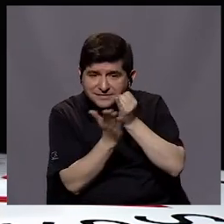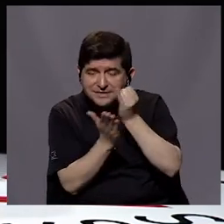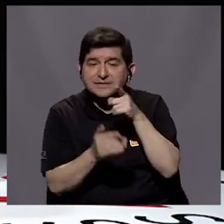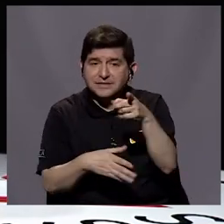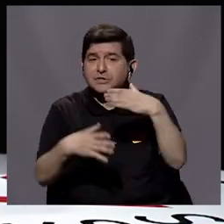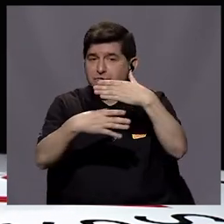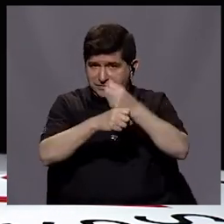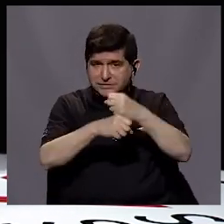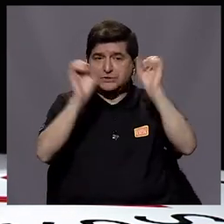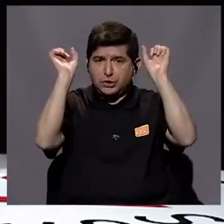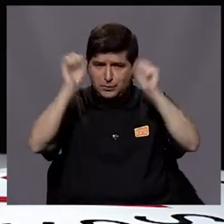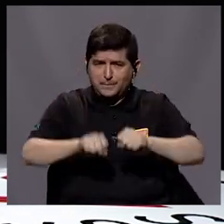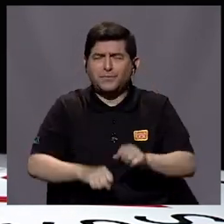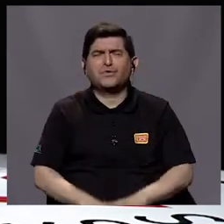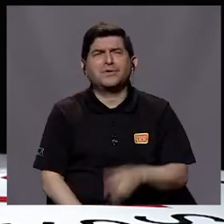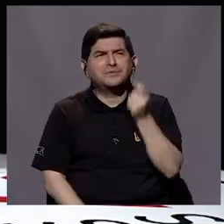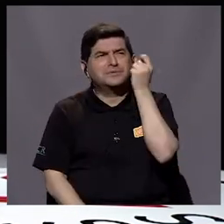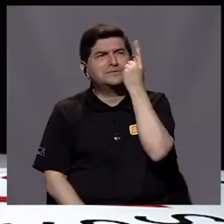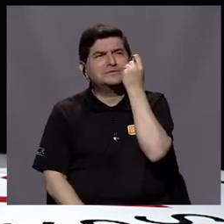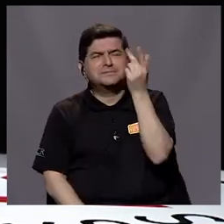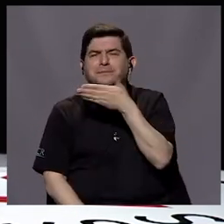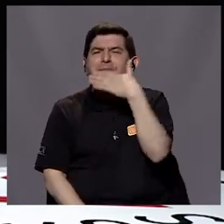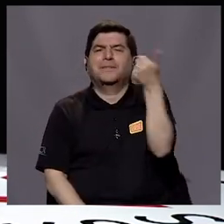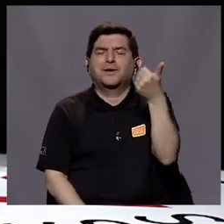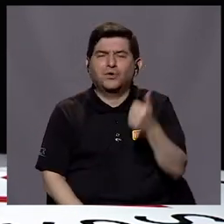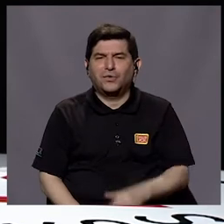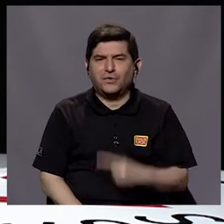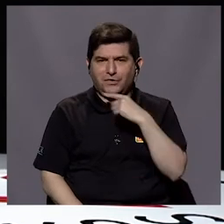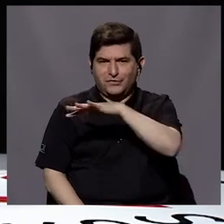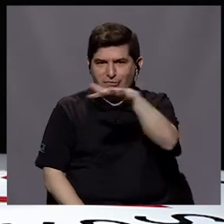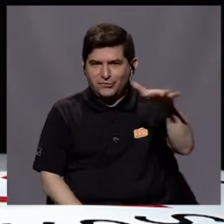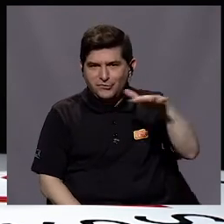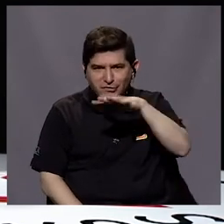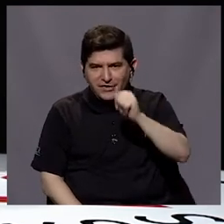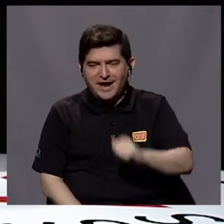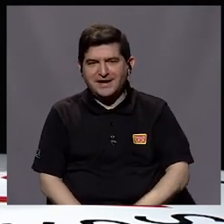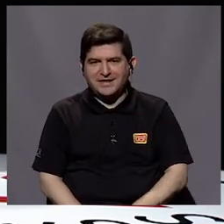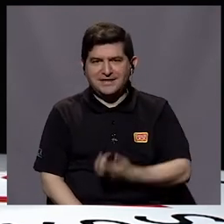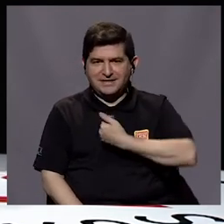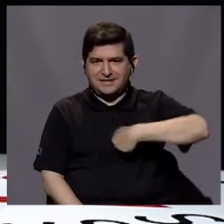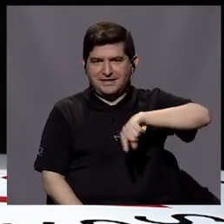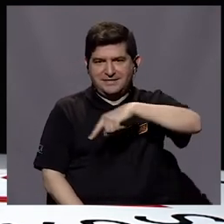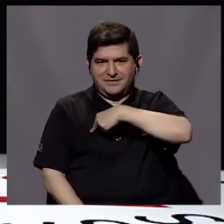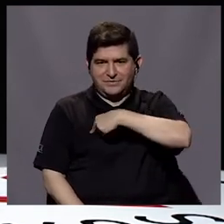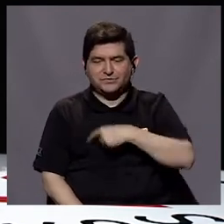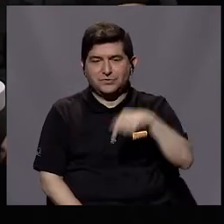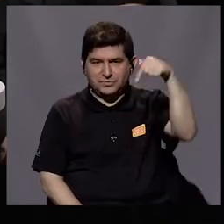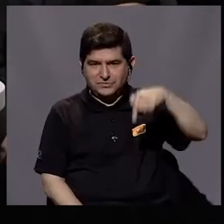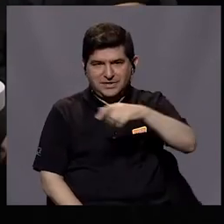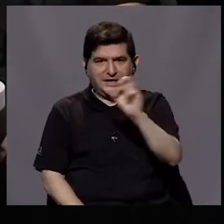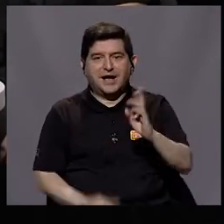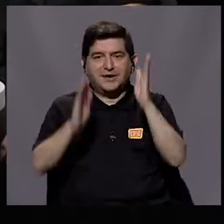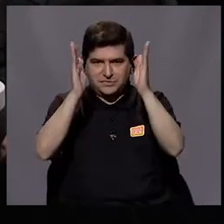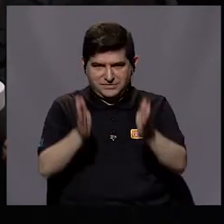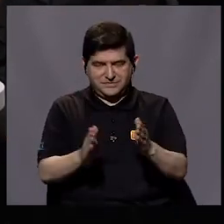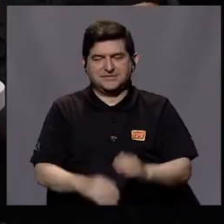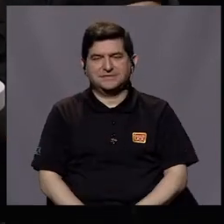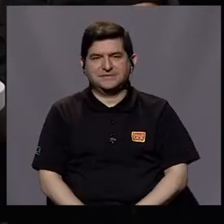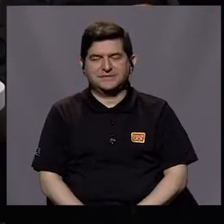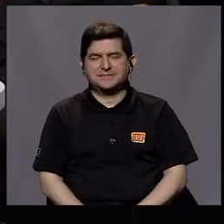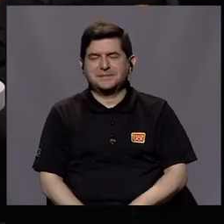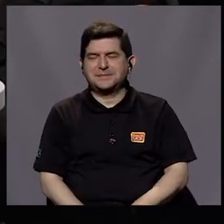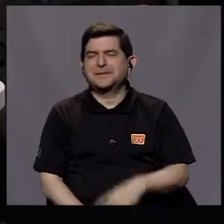investigaciones que hacen podemos un poquito entender mejor la realidad de nuestros costarricenses. Voy a ir paso a paso.